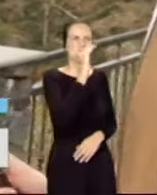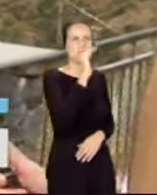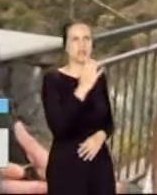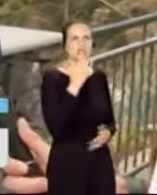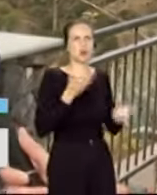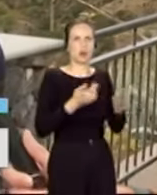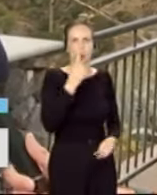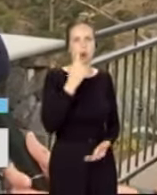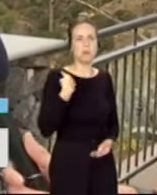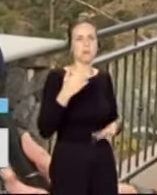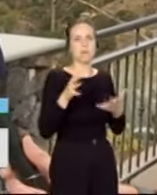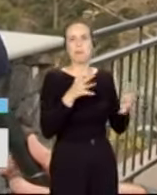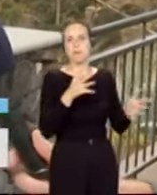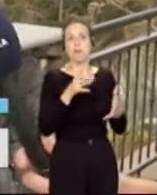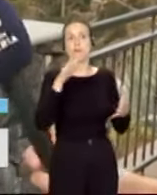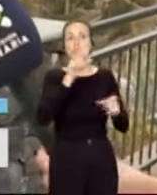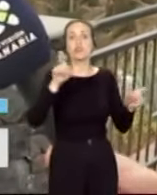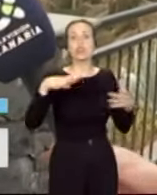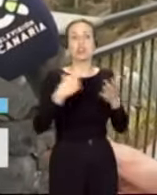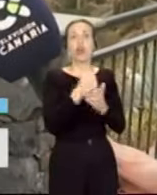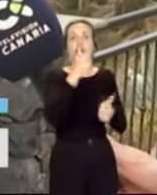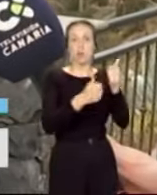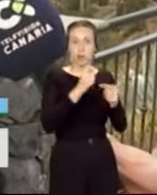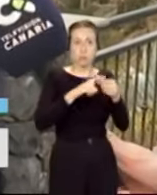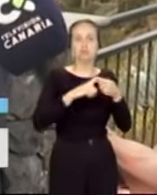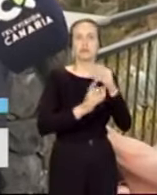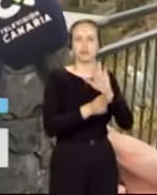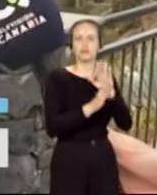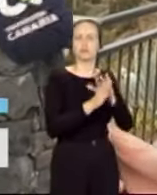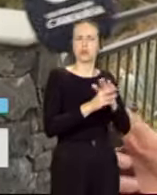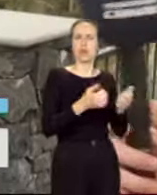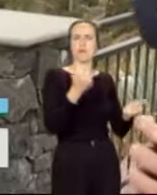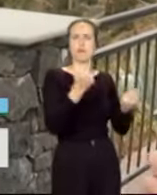están todos los que están siguiendo el campeonato y hay buenas monturas, sí.